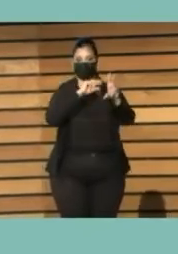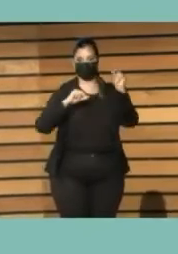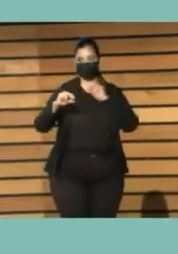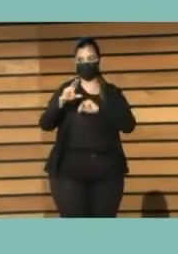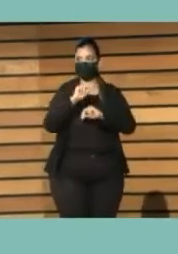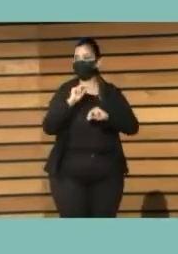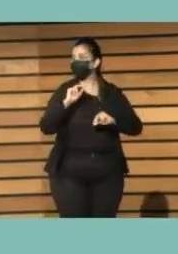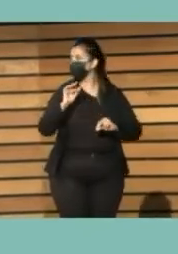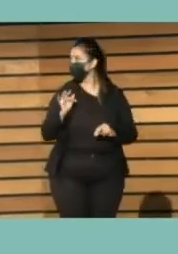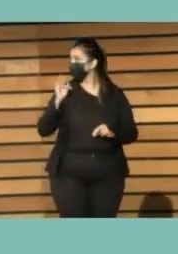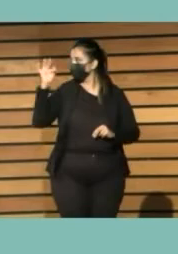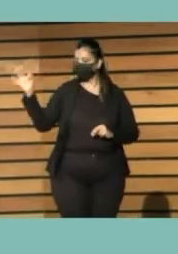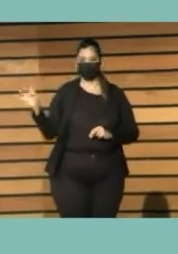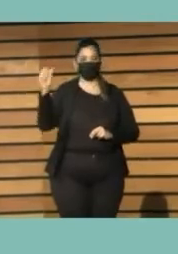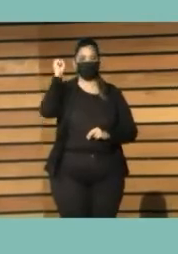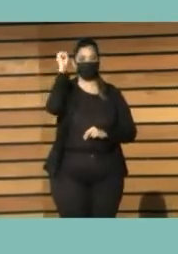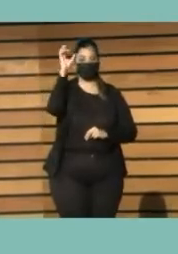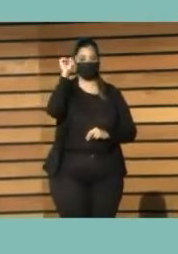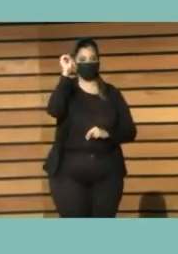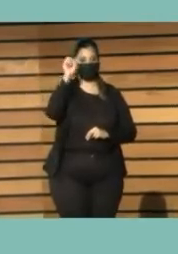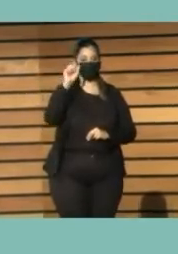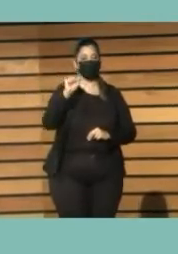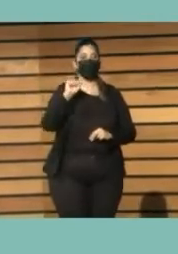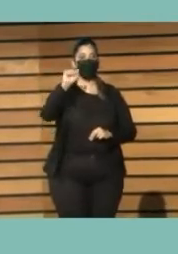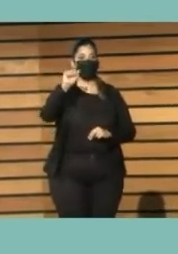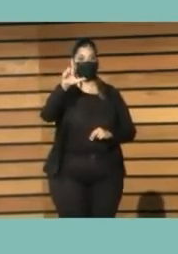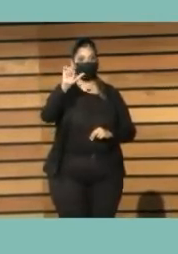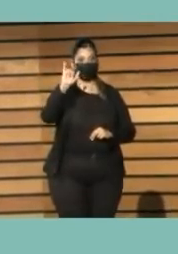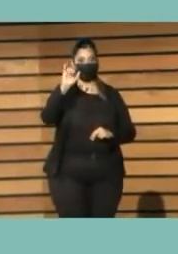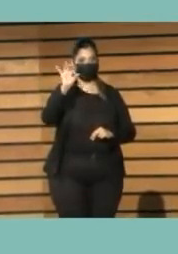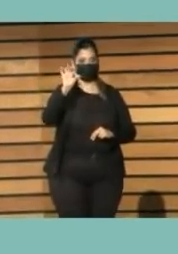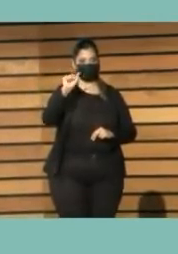y la va a exponer Alasne Martín Guelkoetxea.